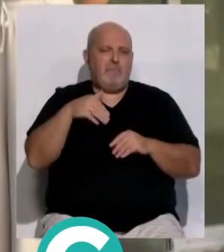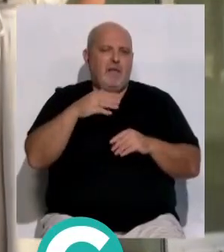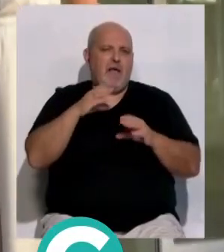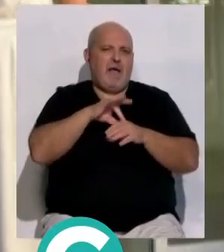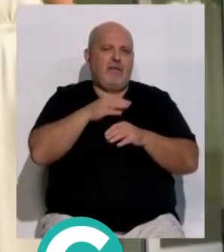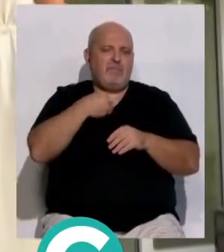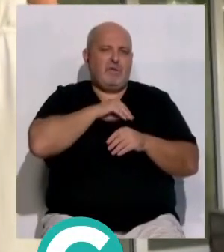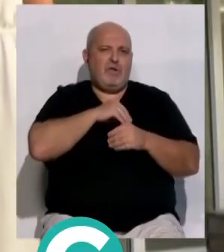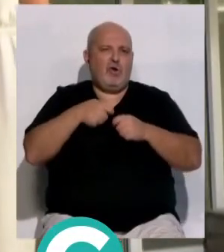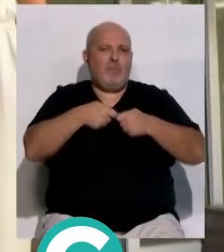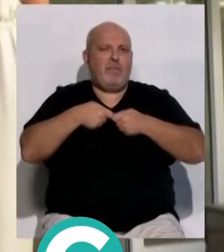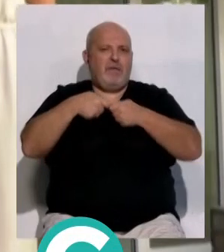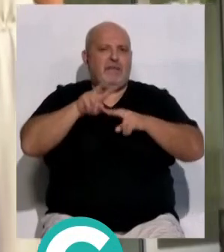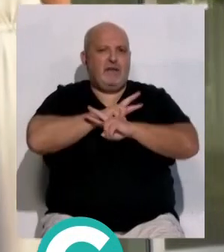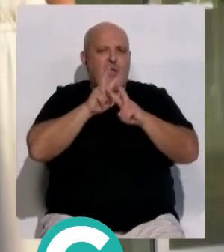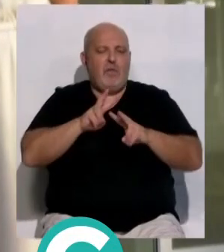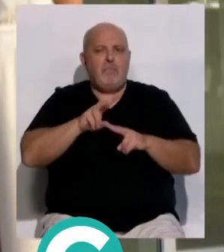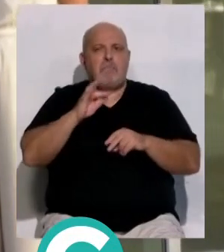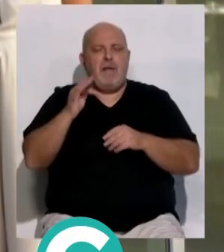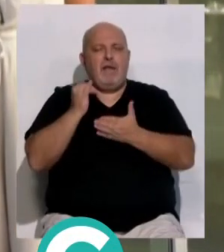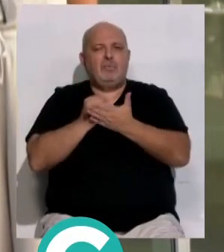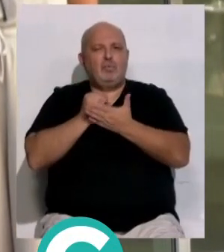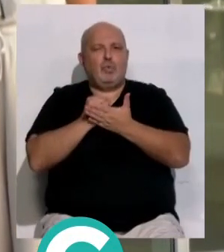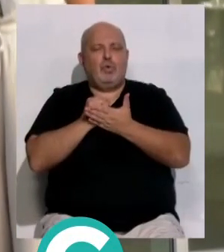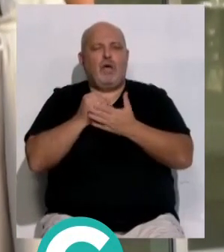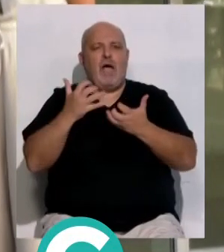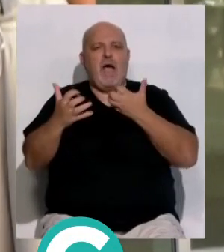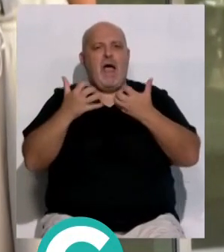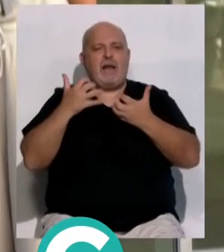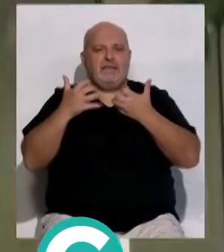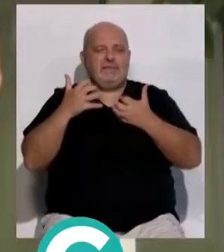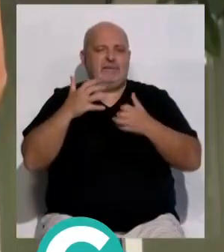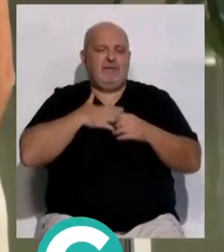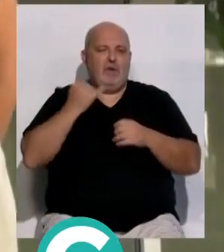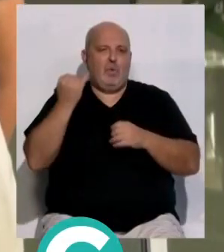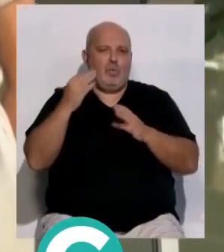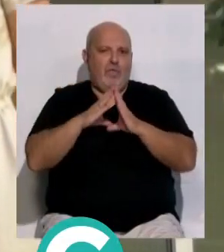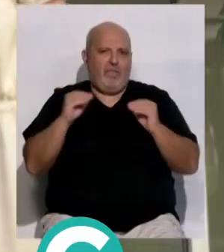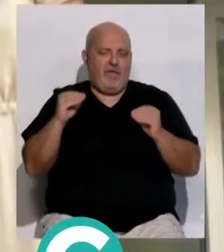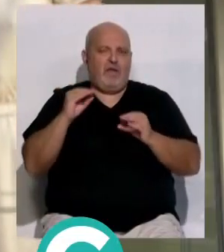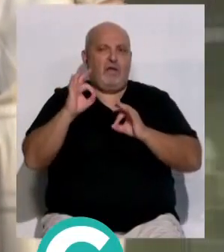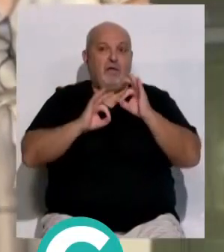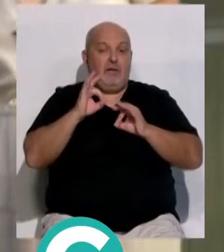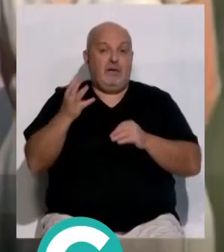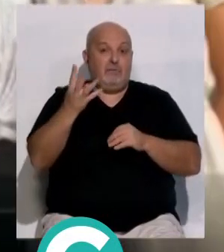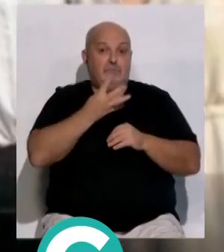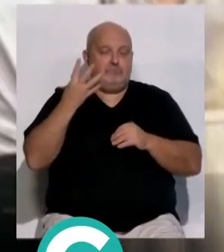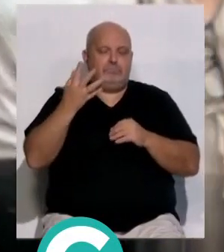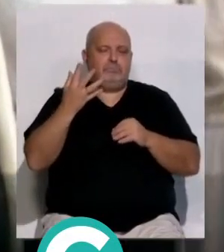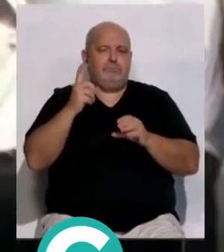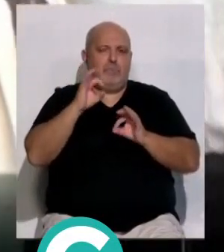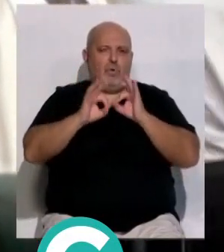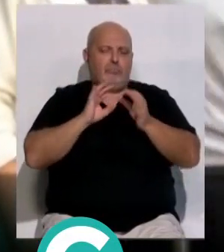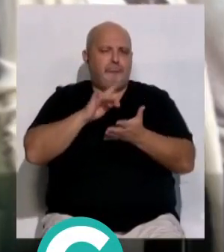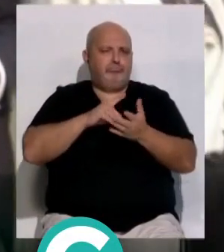Agencia Española de Cooperación Internacional así como el Instituto de Artes Escénicas de la Junta de Andalucía organismos que colaboran con